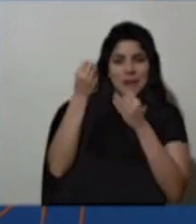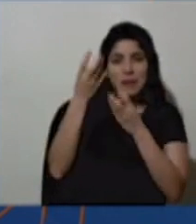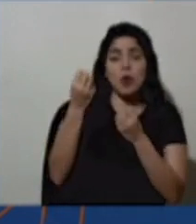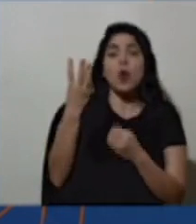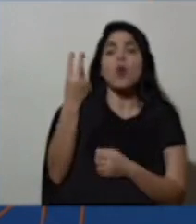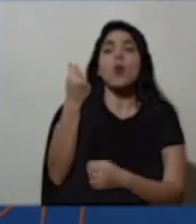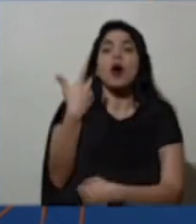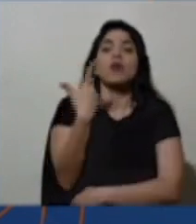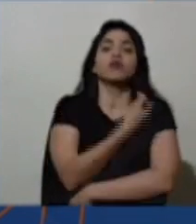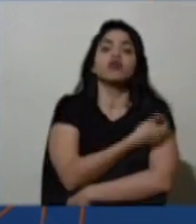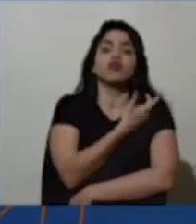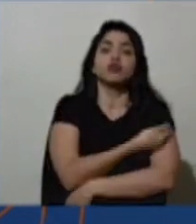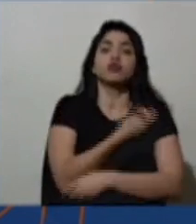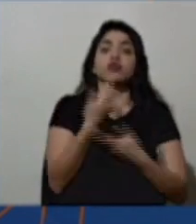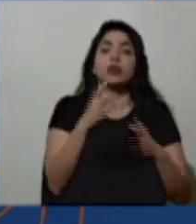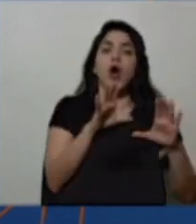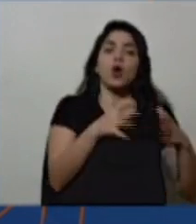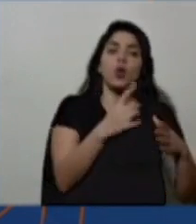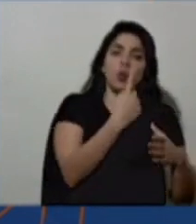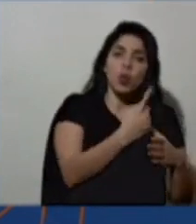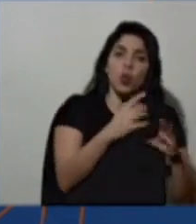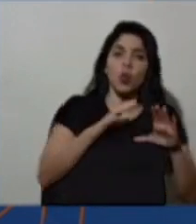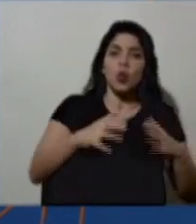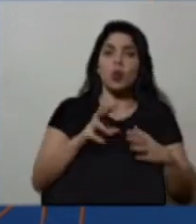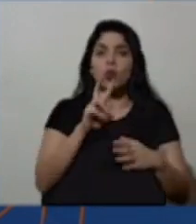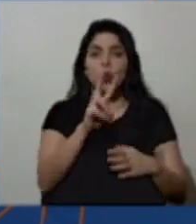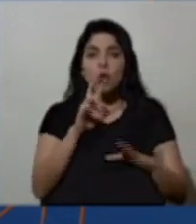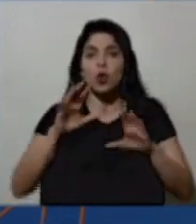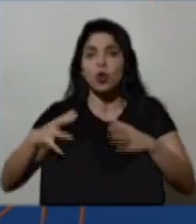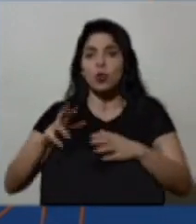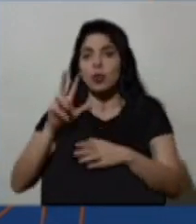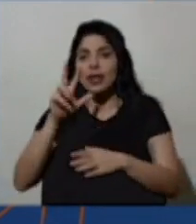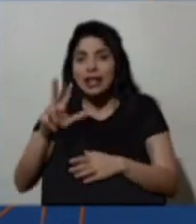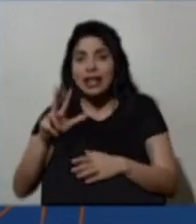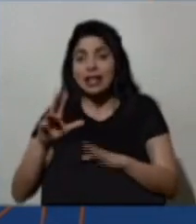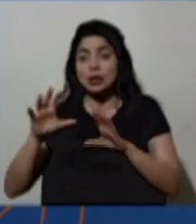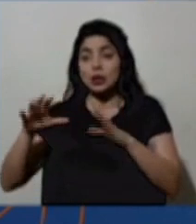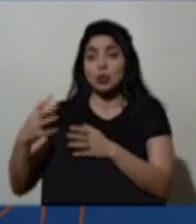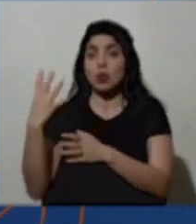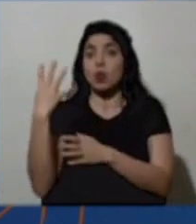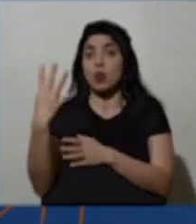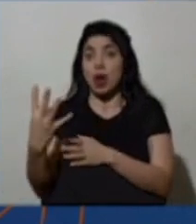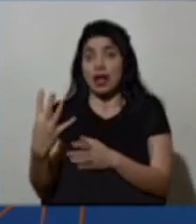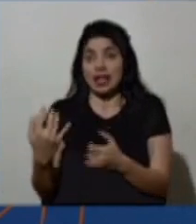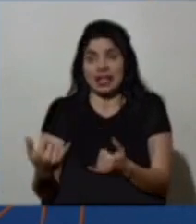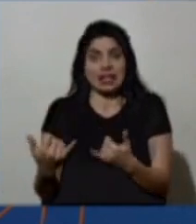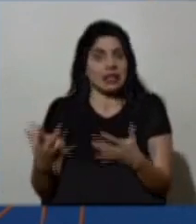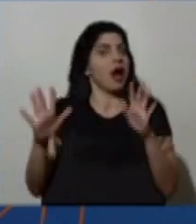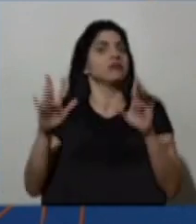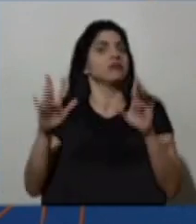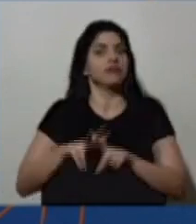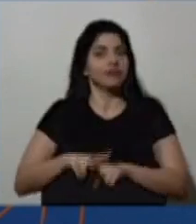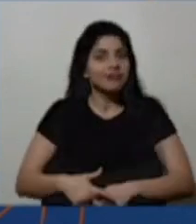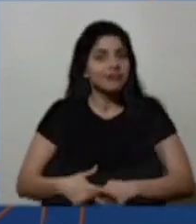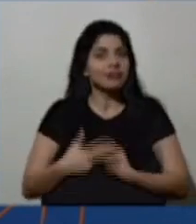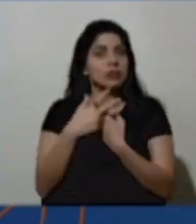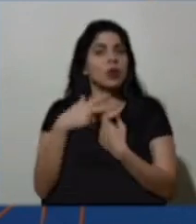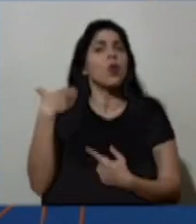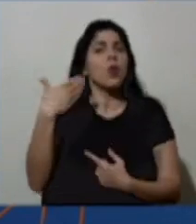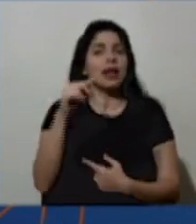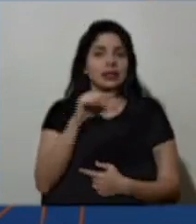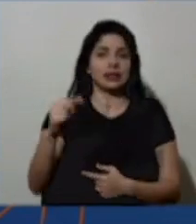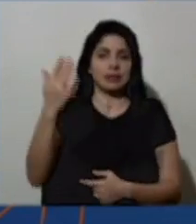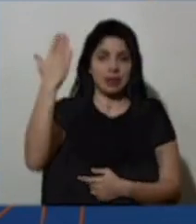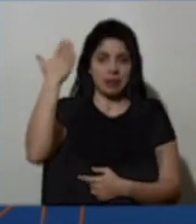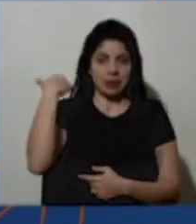dosis aplicadas, según grupo 1, grupo 2, grupo 3 y el grupo 4 que ya inició la semana anterior